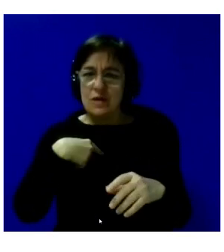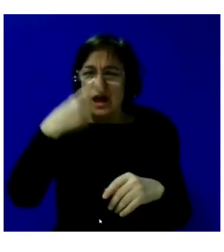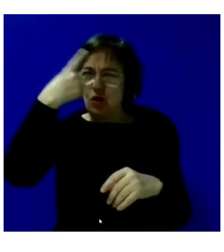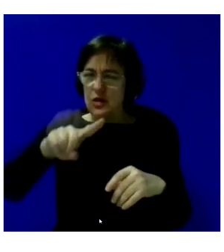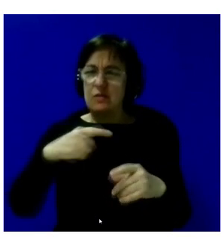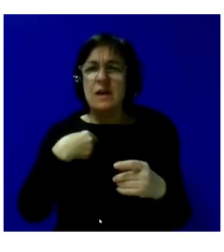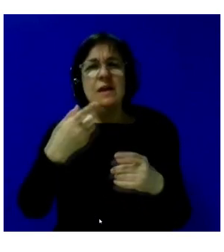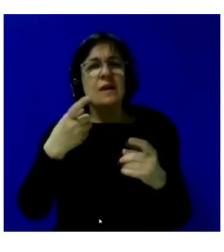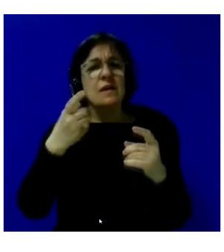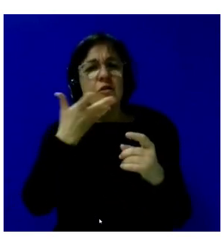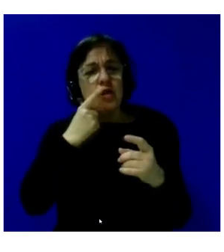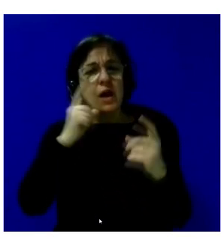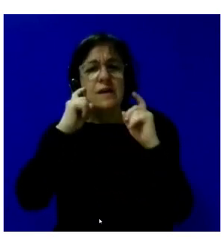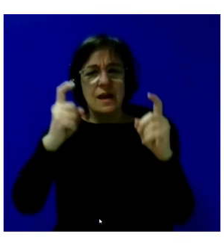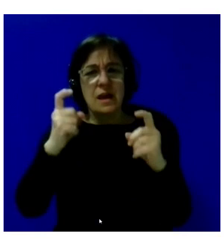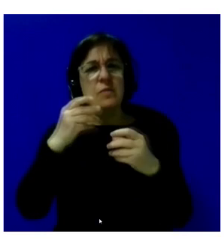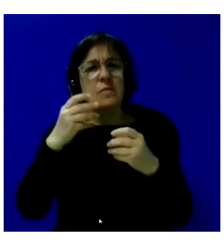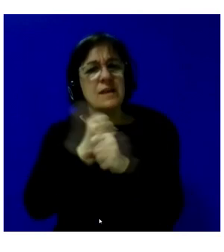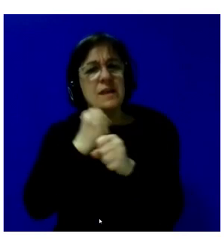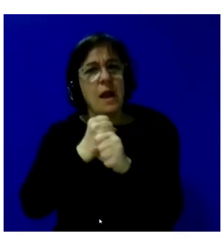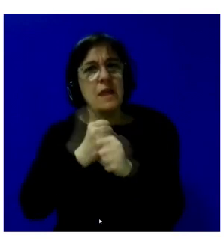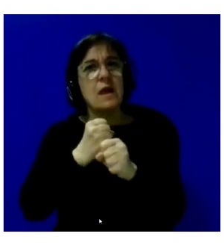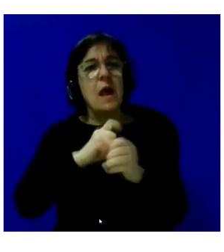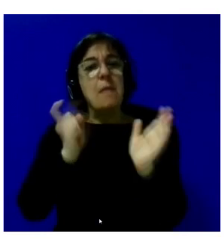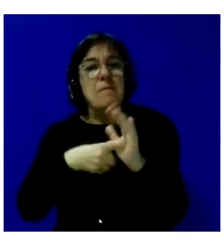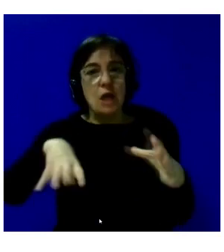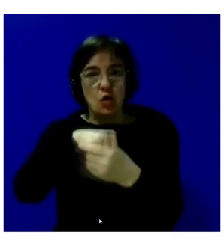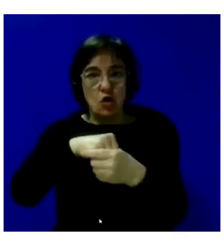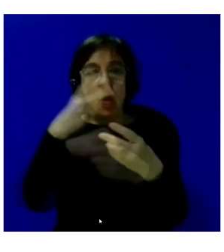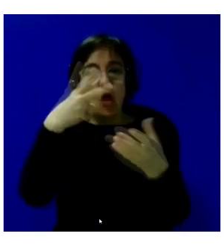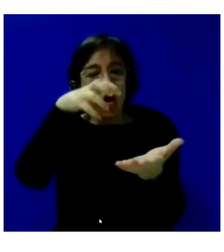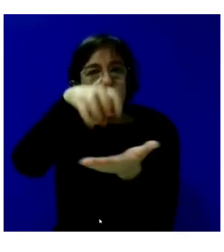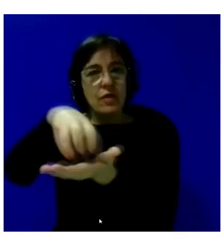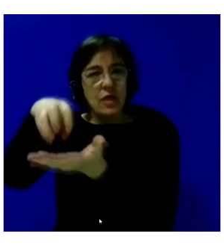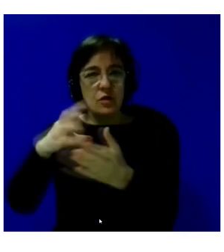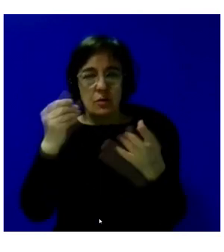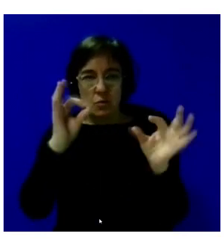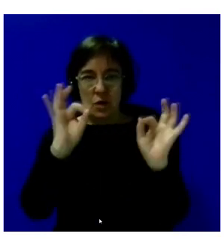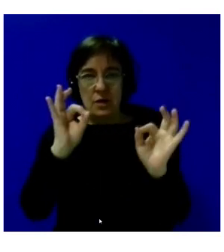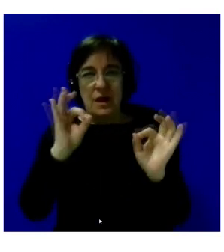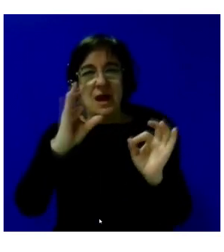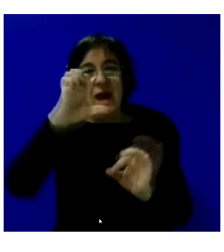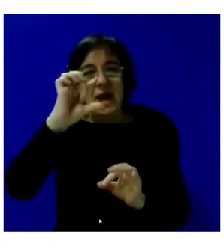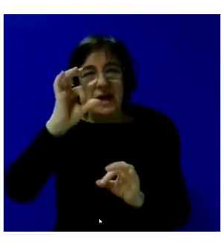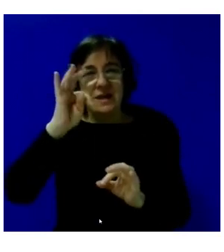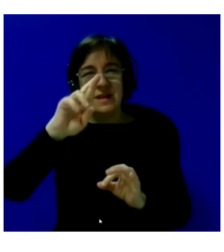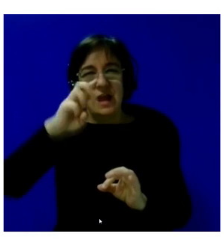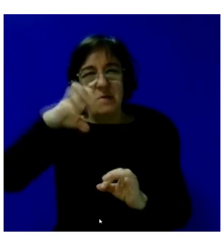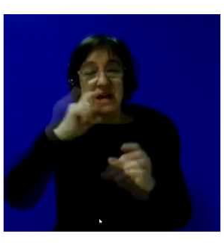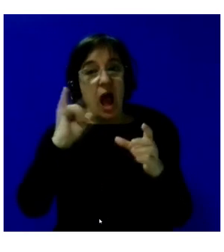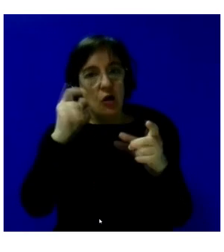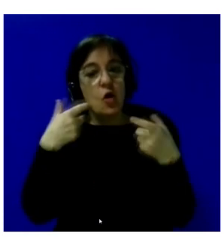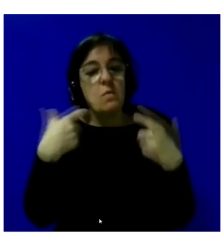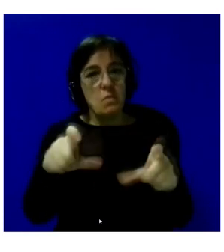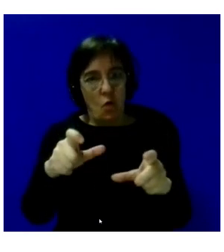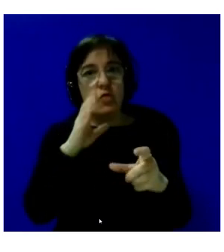e intentamos poner en marcha el trabajo de Plena Inclusión en dos centros muy concretos, en Estremera, donde, como sabéis, hay un módulo de